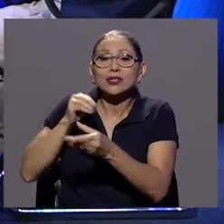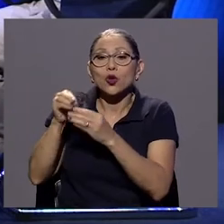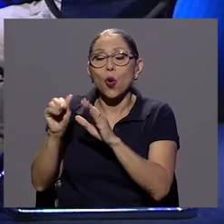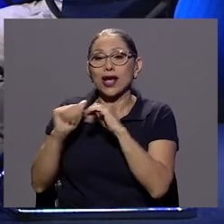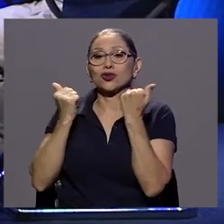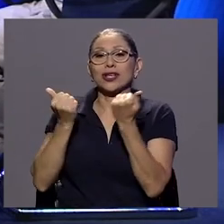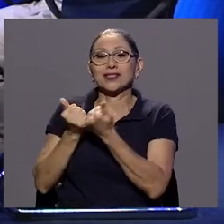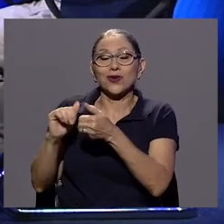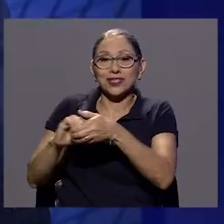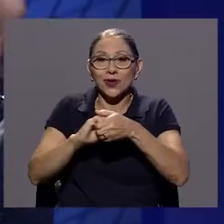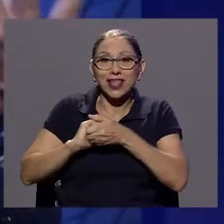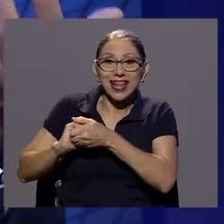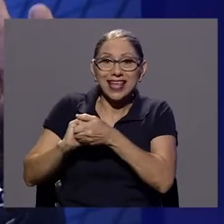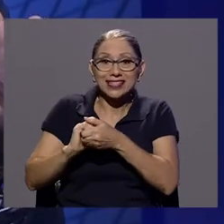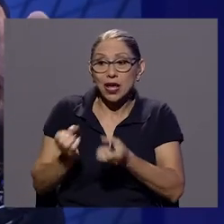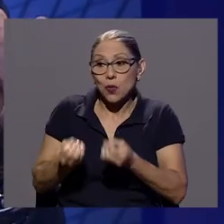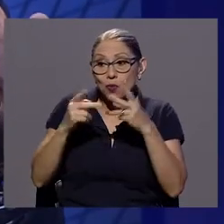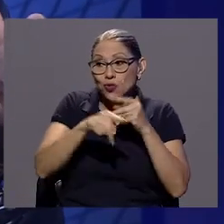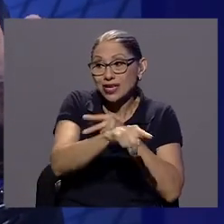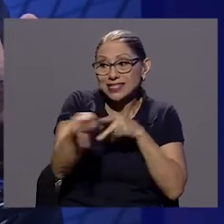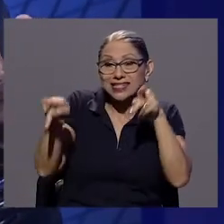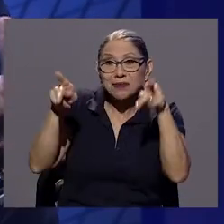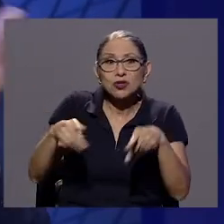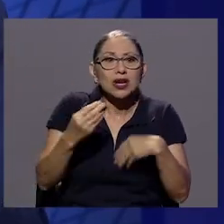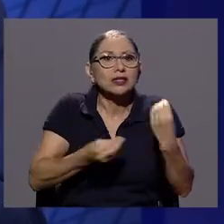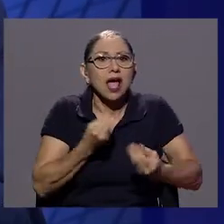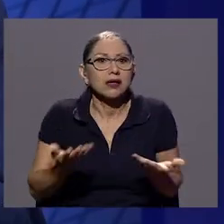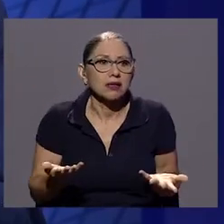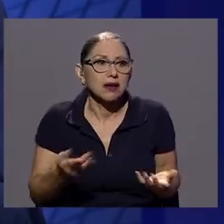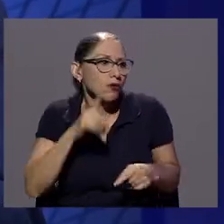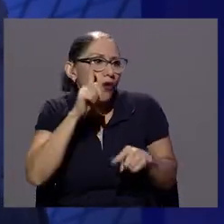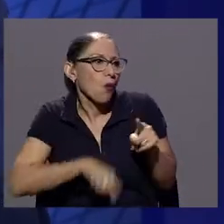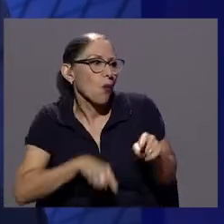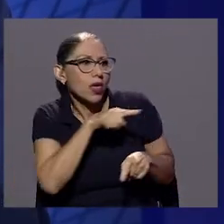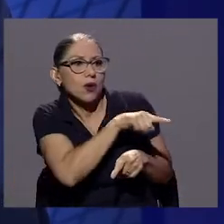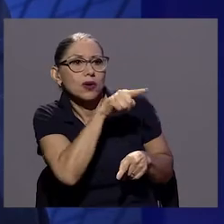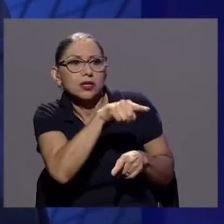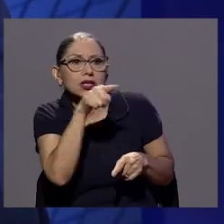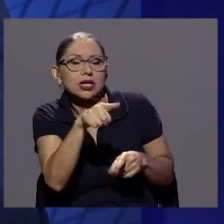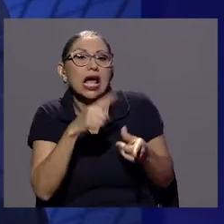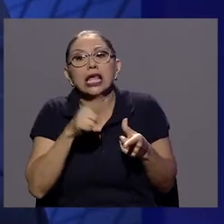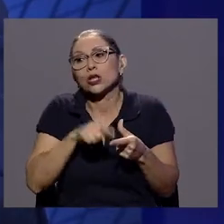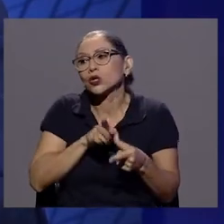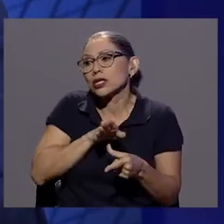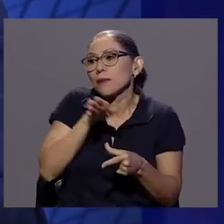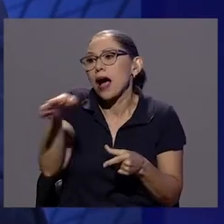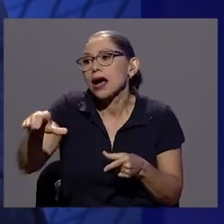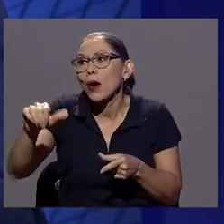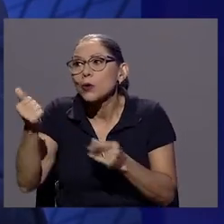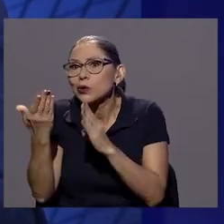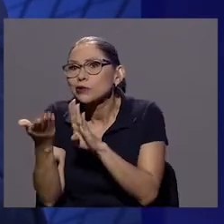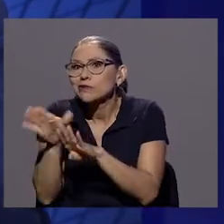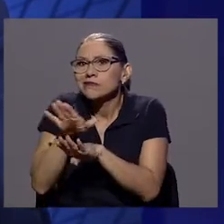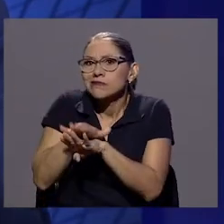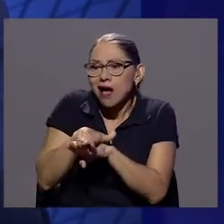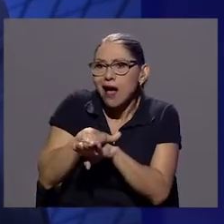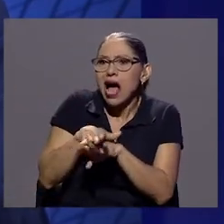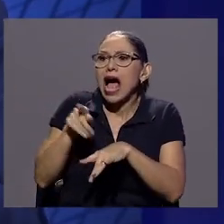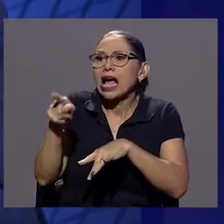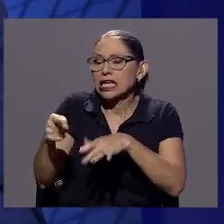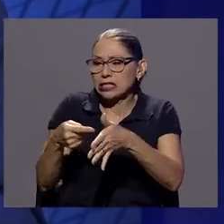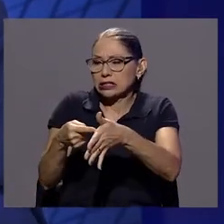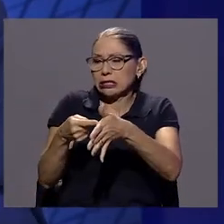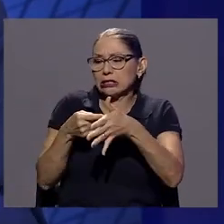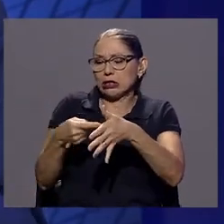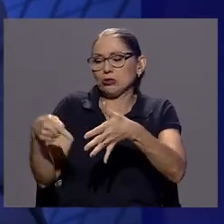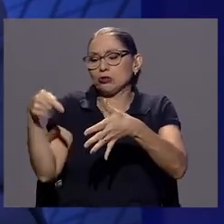mucho de esta sombra, donde los términos son, no solo las tasas de interés, los plazos, las modalidades de